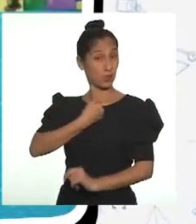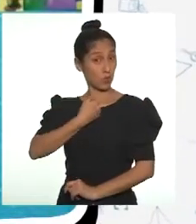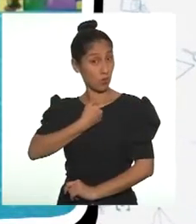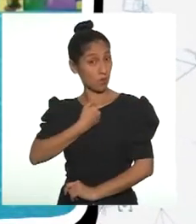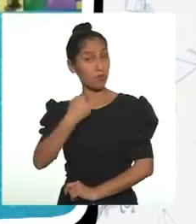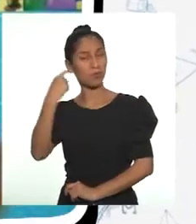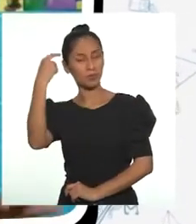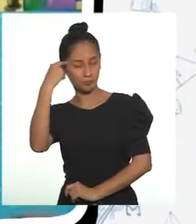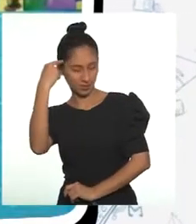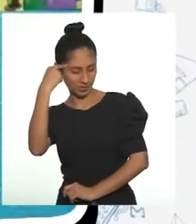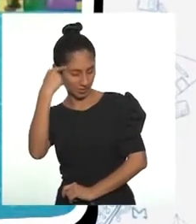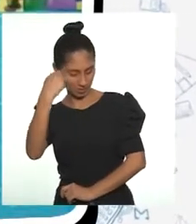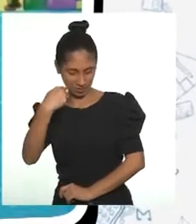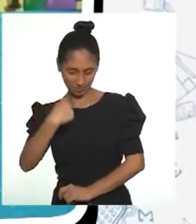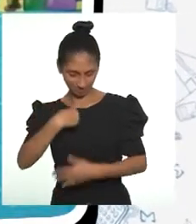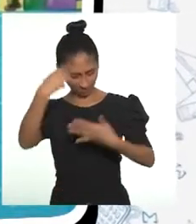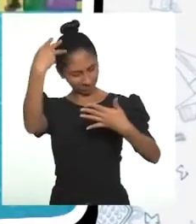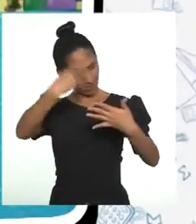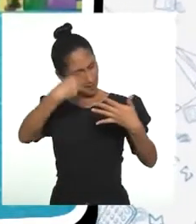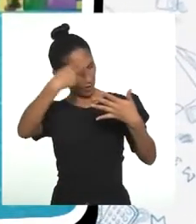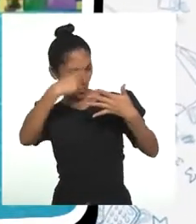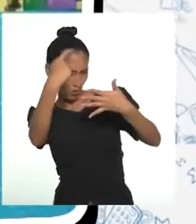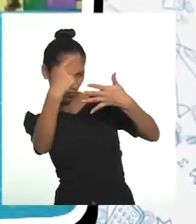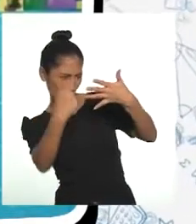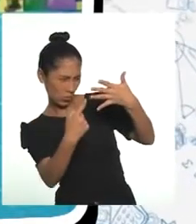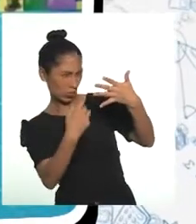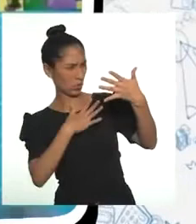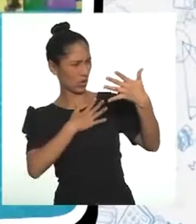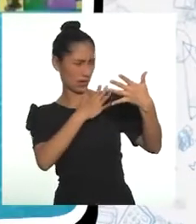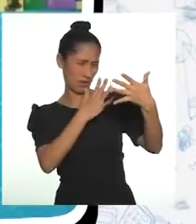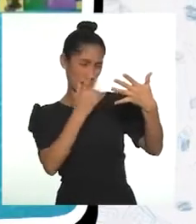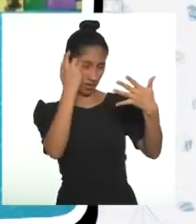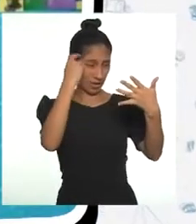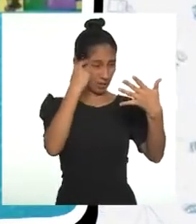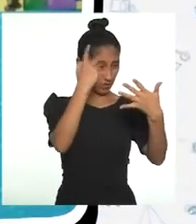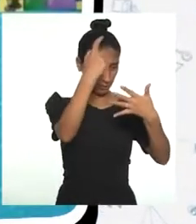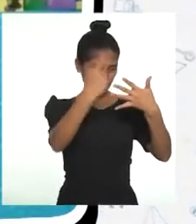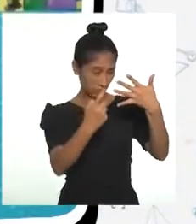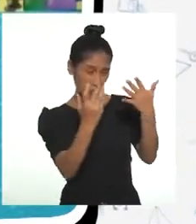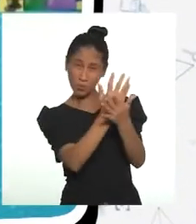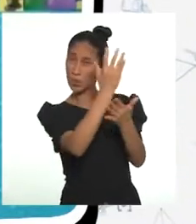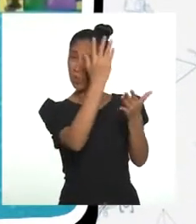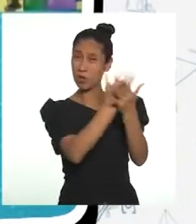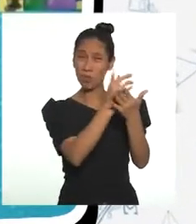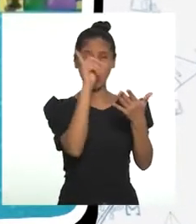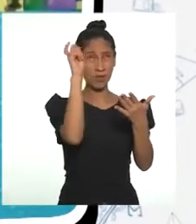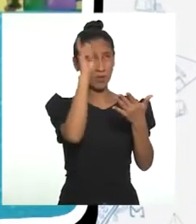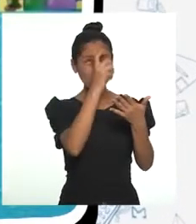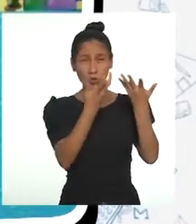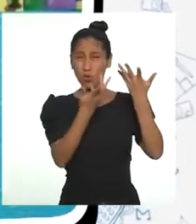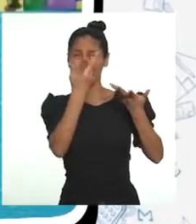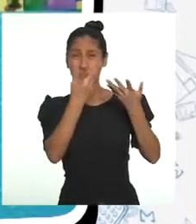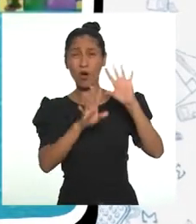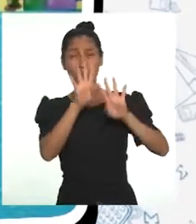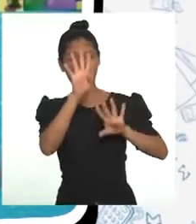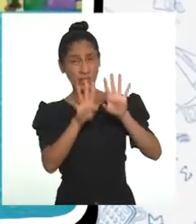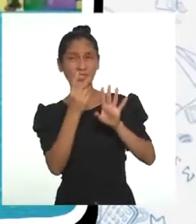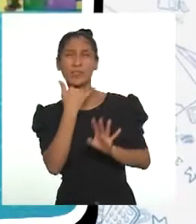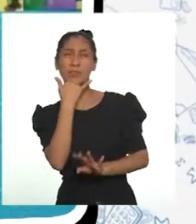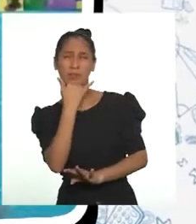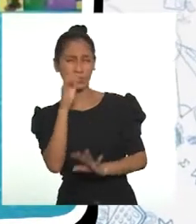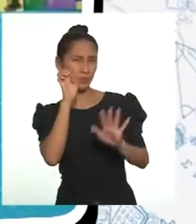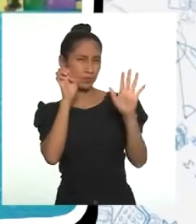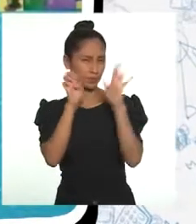presentes los diversos riesgos, dificultades y obstáculos a las que nos enfrentamos. Una de ellas, nuestros factores externos.